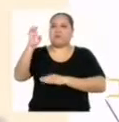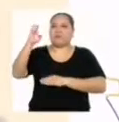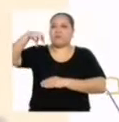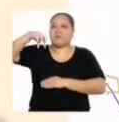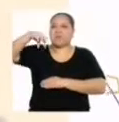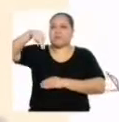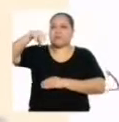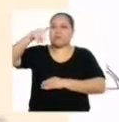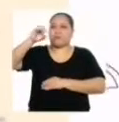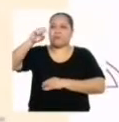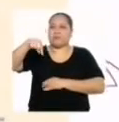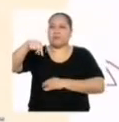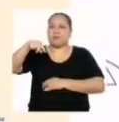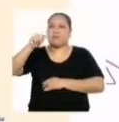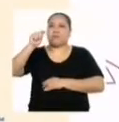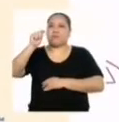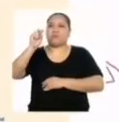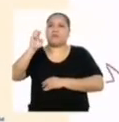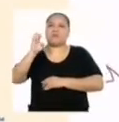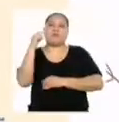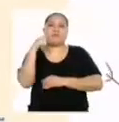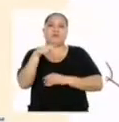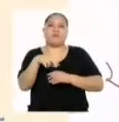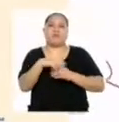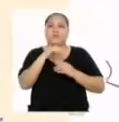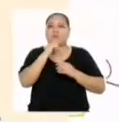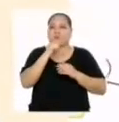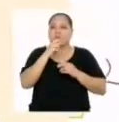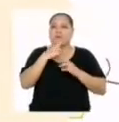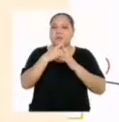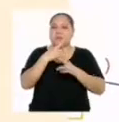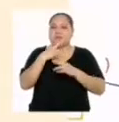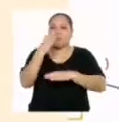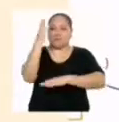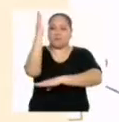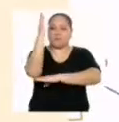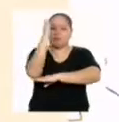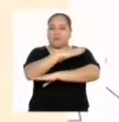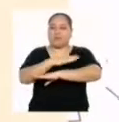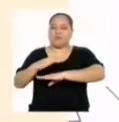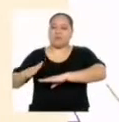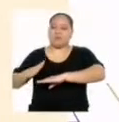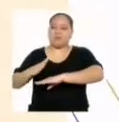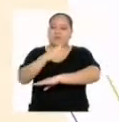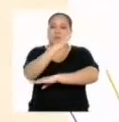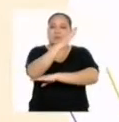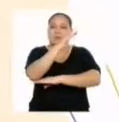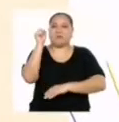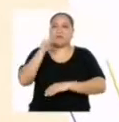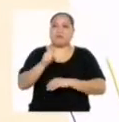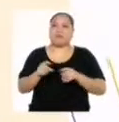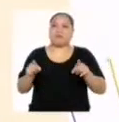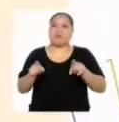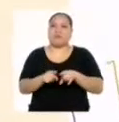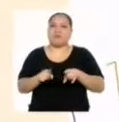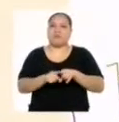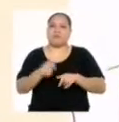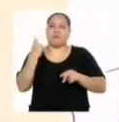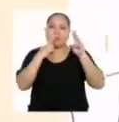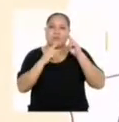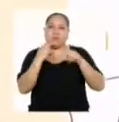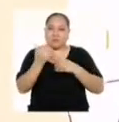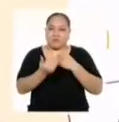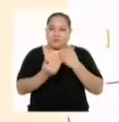hemos verificado el resultado, pero la reflexión del resultado no solo implica ello. Es también revisar si el